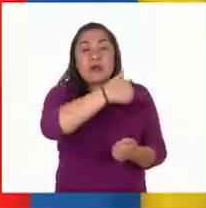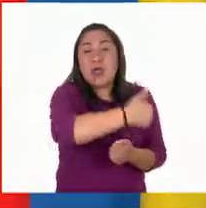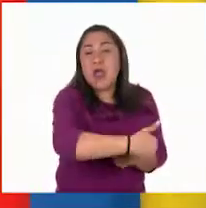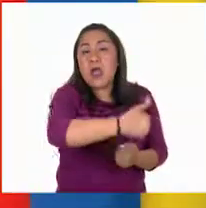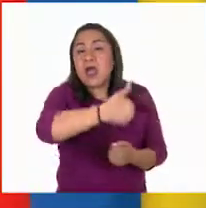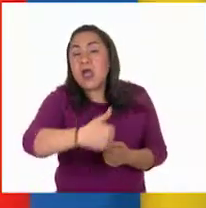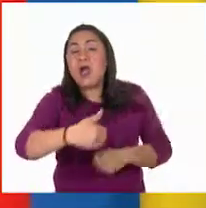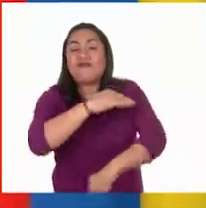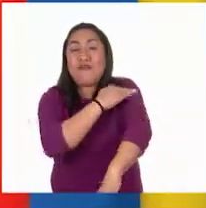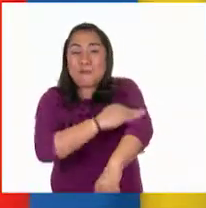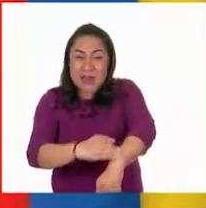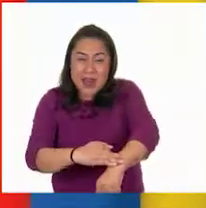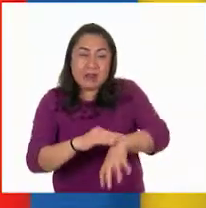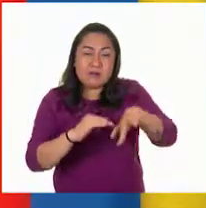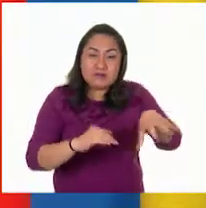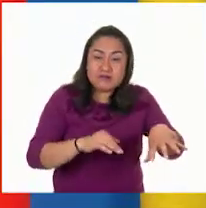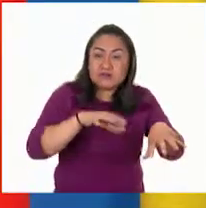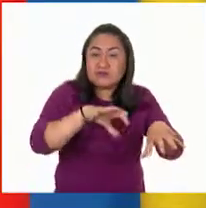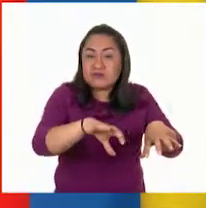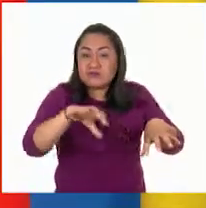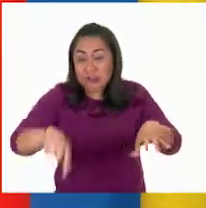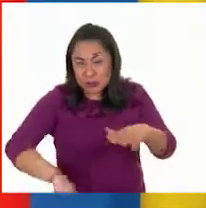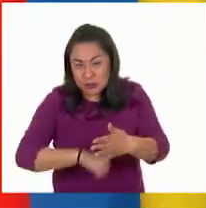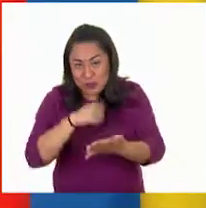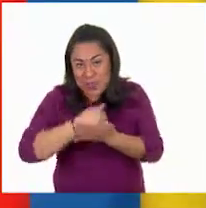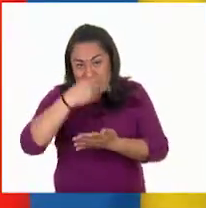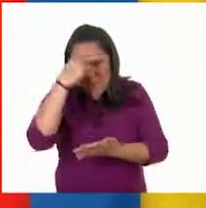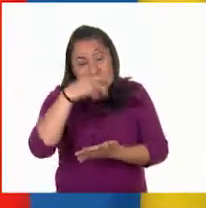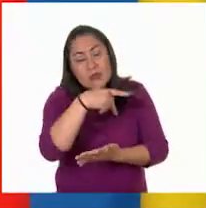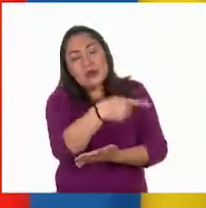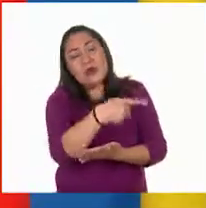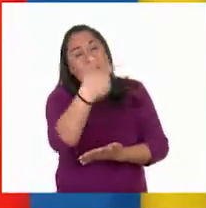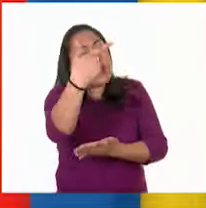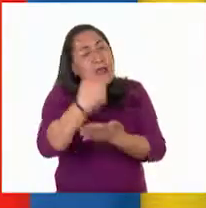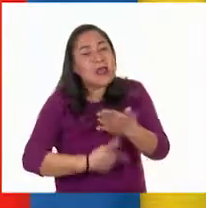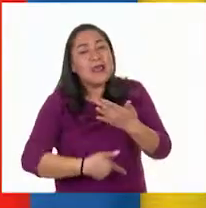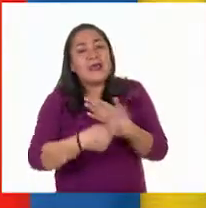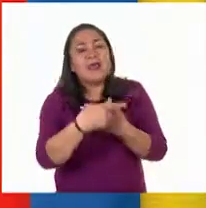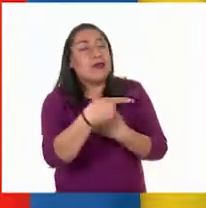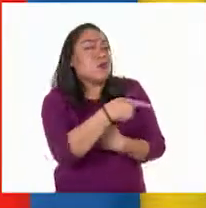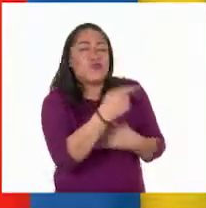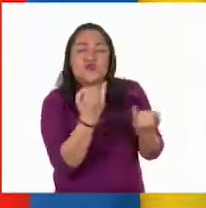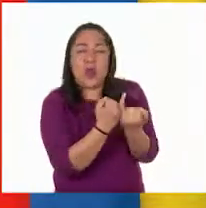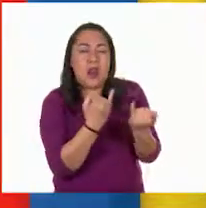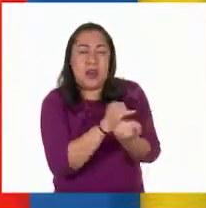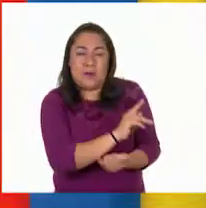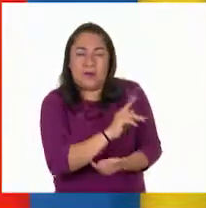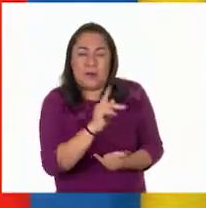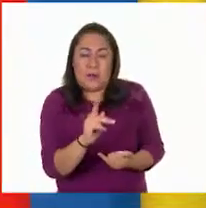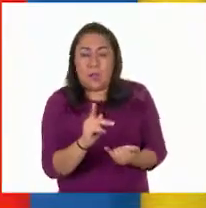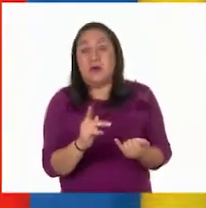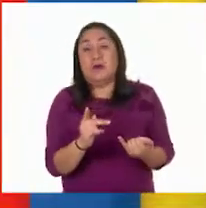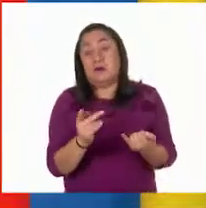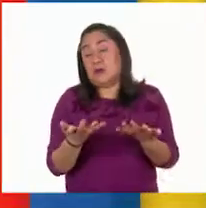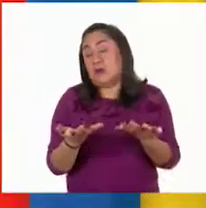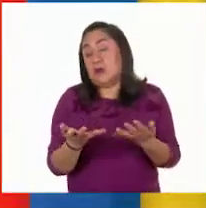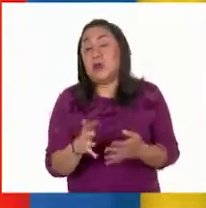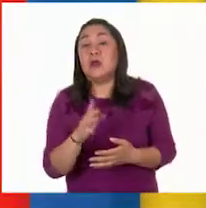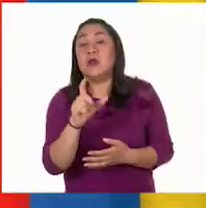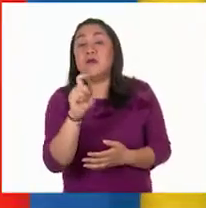Ciudad de México y su área metropolitana tuviera una lista como la tuya, Larisa. Estamos hablando de casi